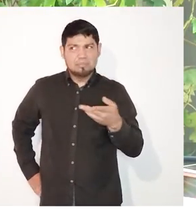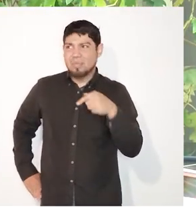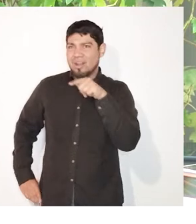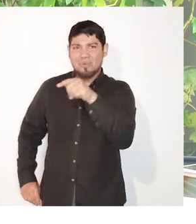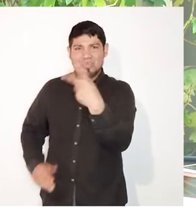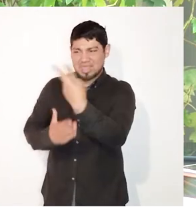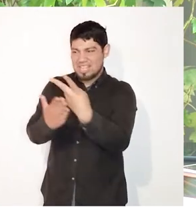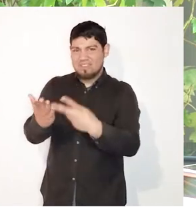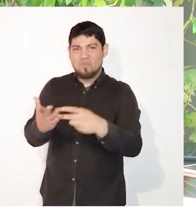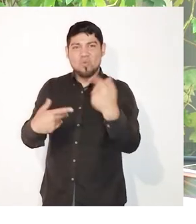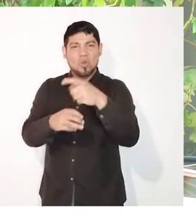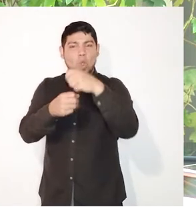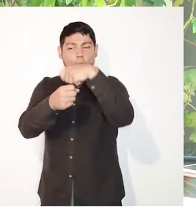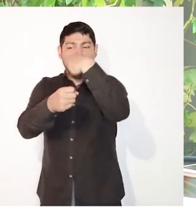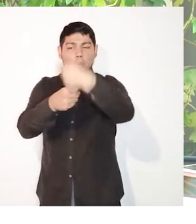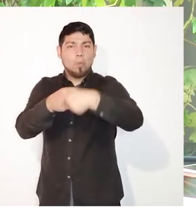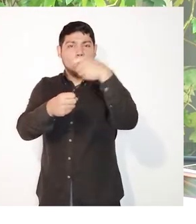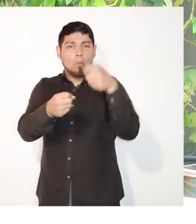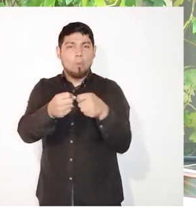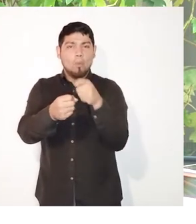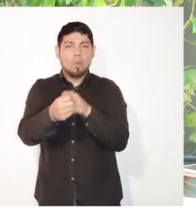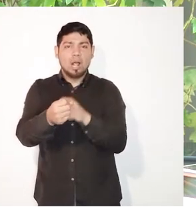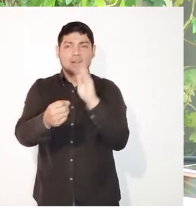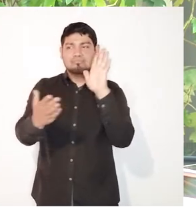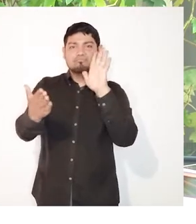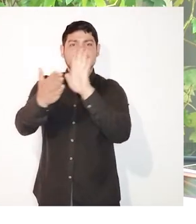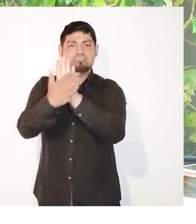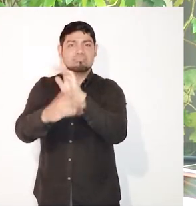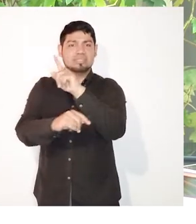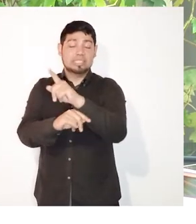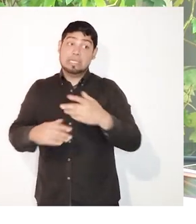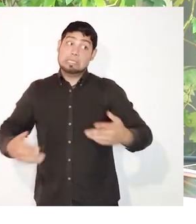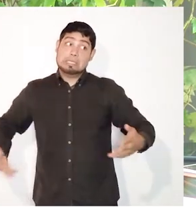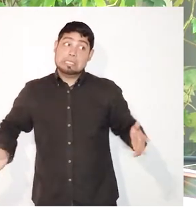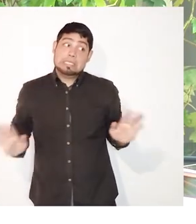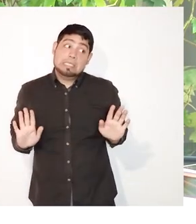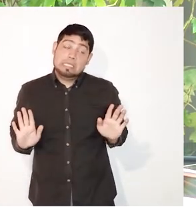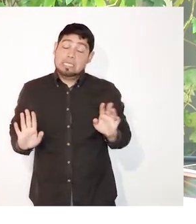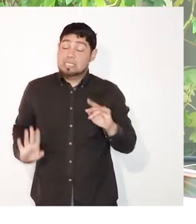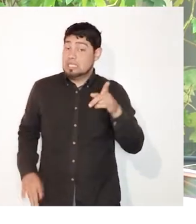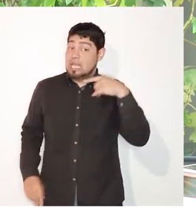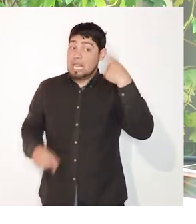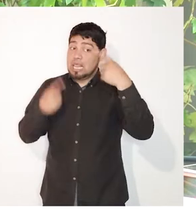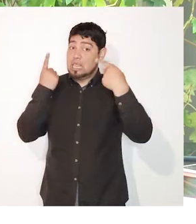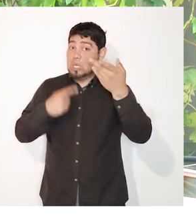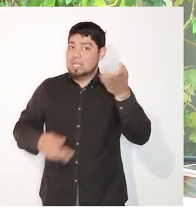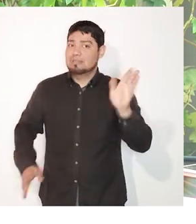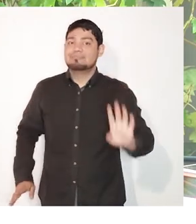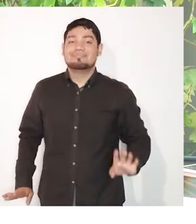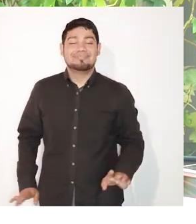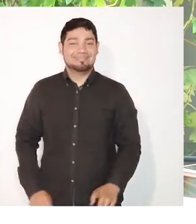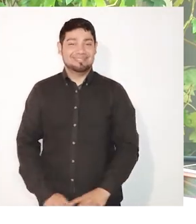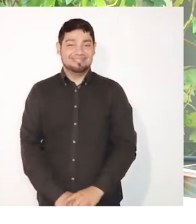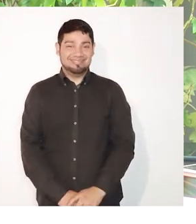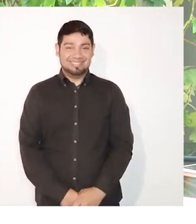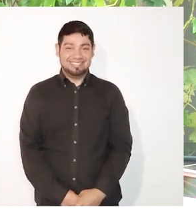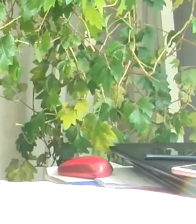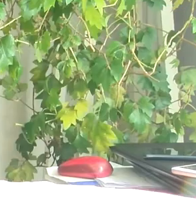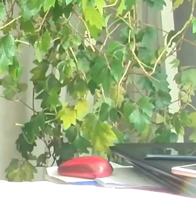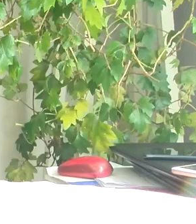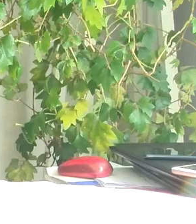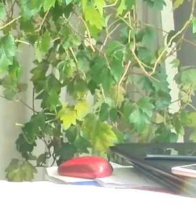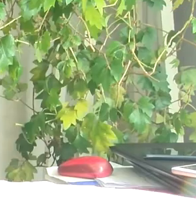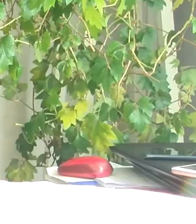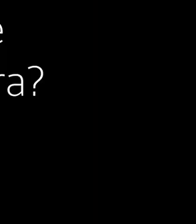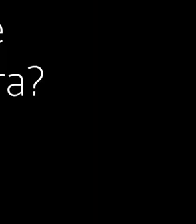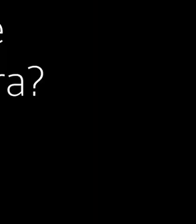.000 dólares americanos por un plátano pegado a la pared con una cinta adhesiva. No, la gente cada día está más